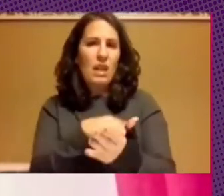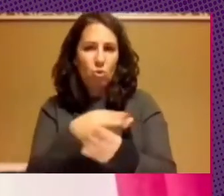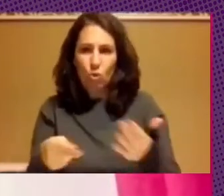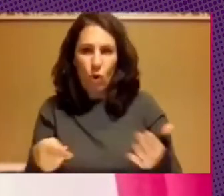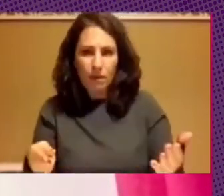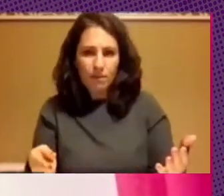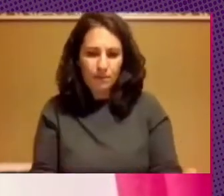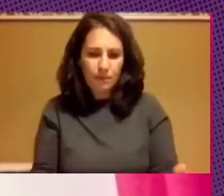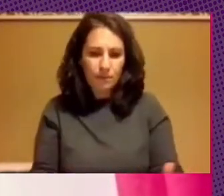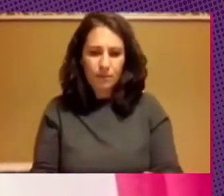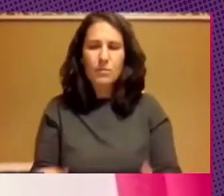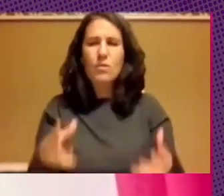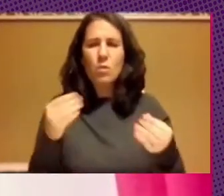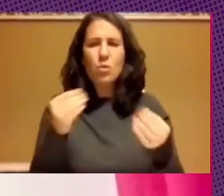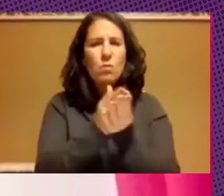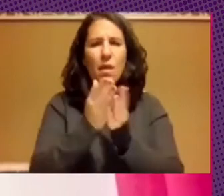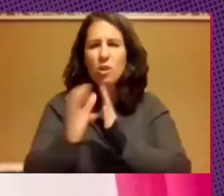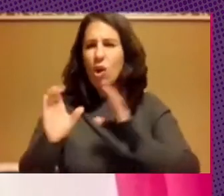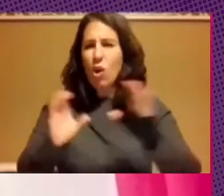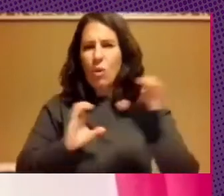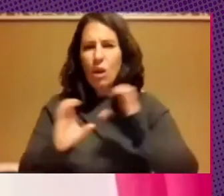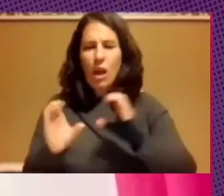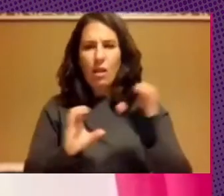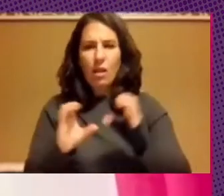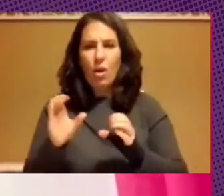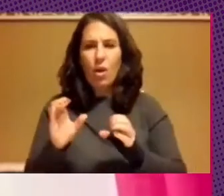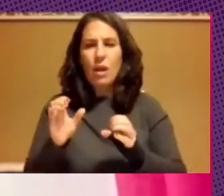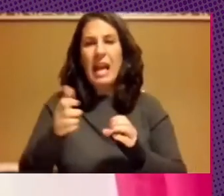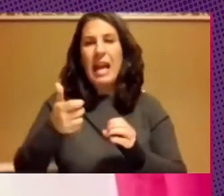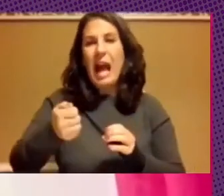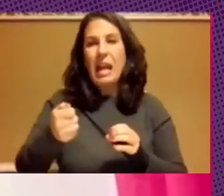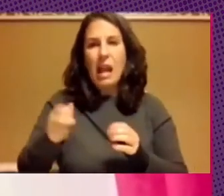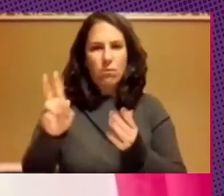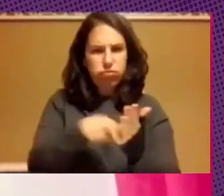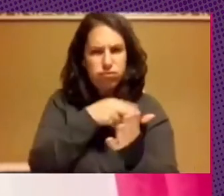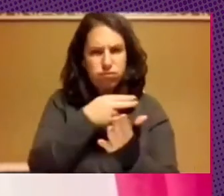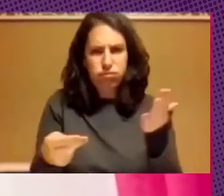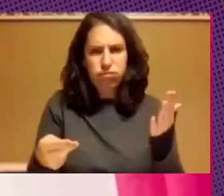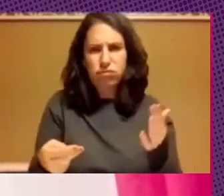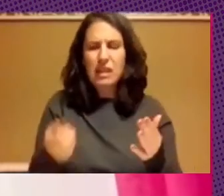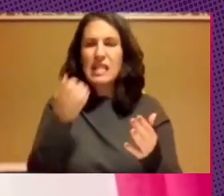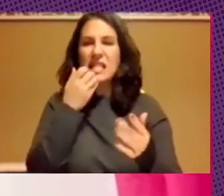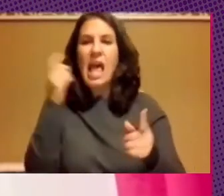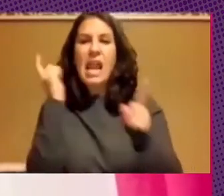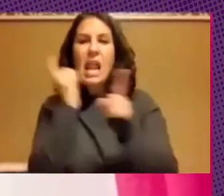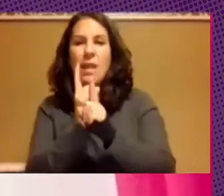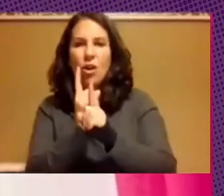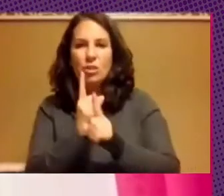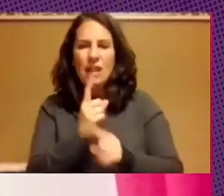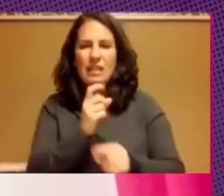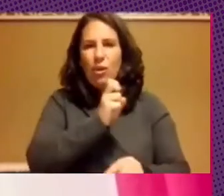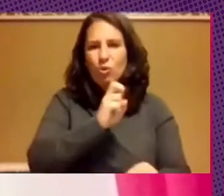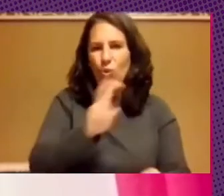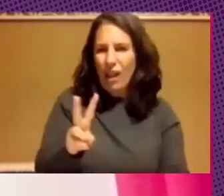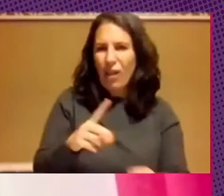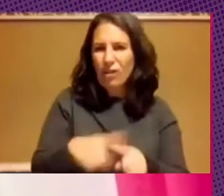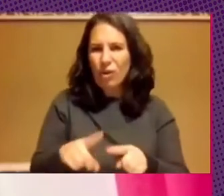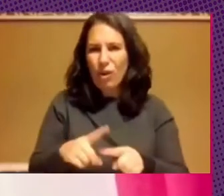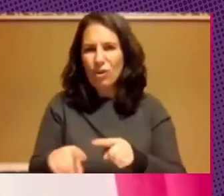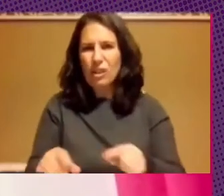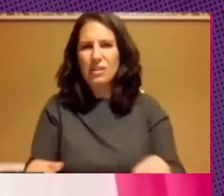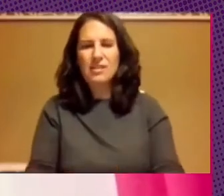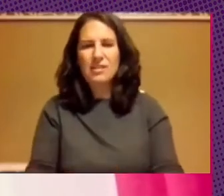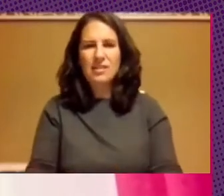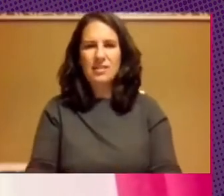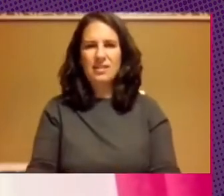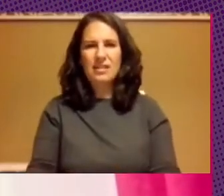hay muchos casos de medios de comunicación a los que le borran el canal etcétera si son enemigos de Estados Unidos y bueno